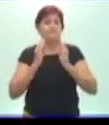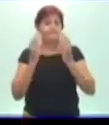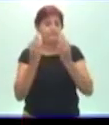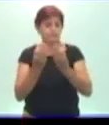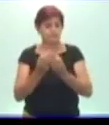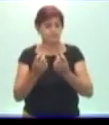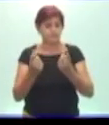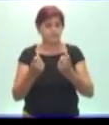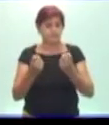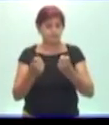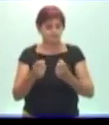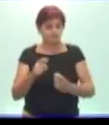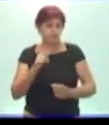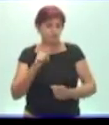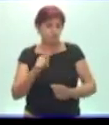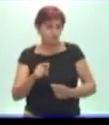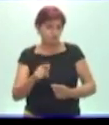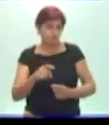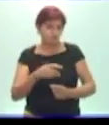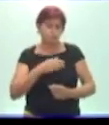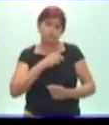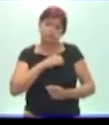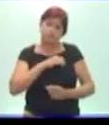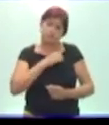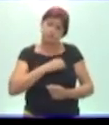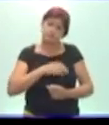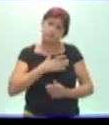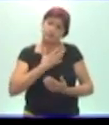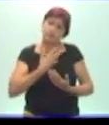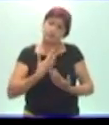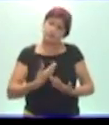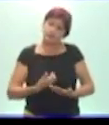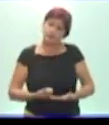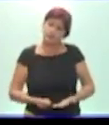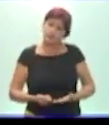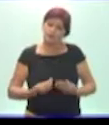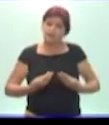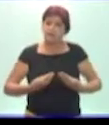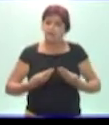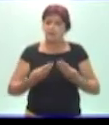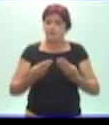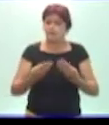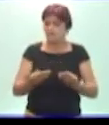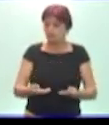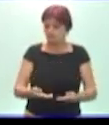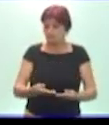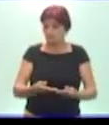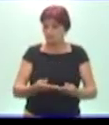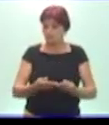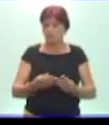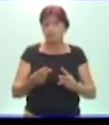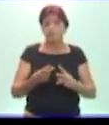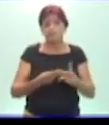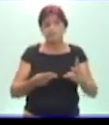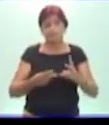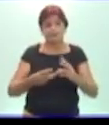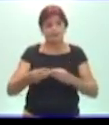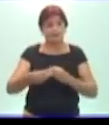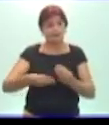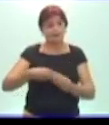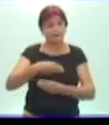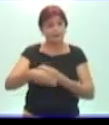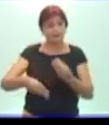usted tenga un buen estado emocional, tenga disposición y tenga buen ánimo para interactuar con sus hijos.